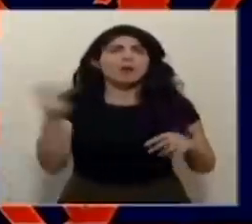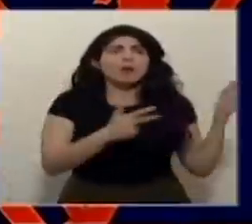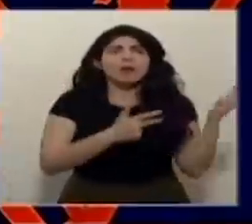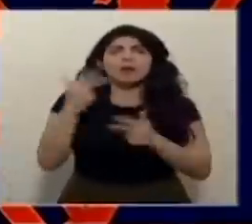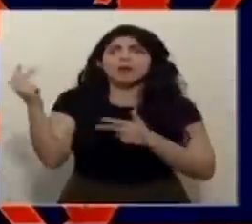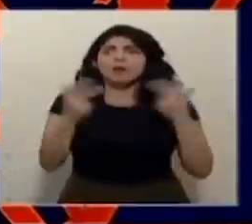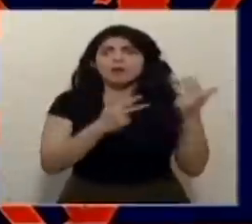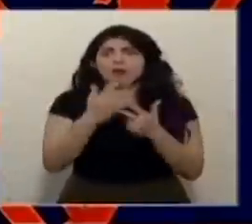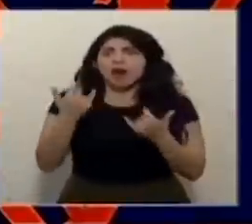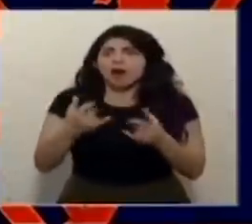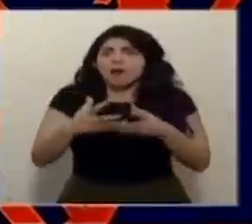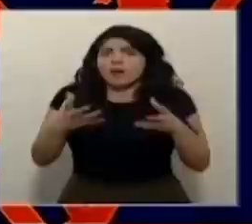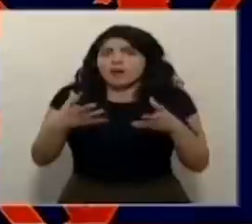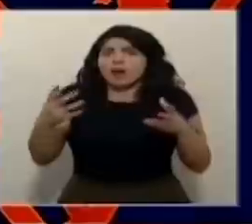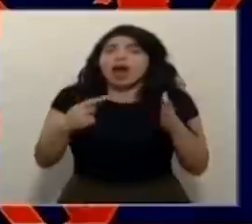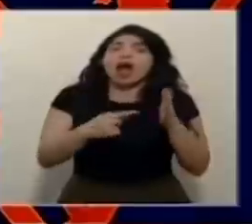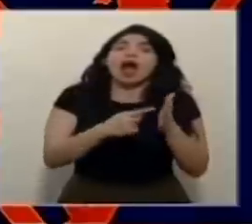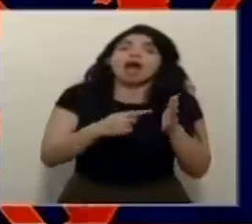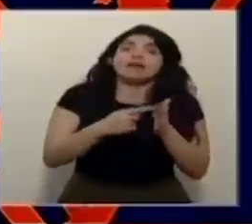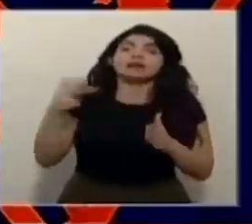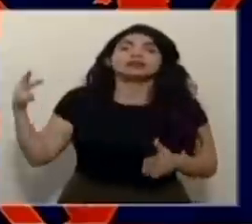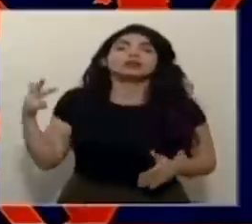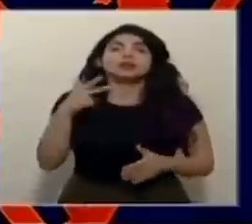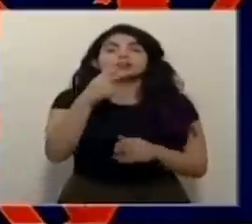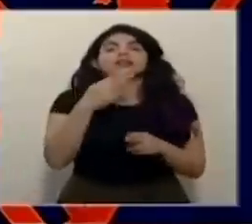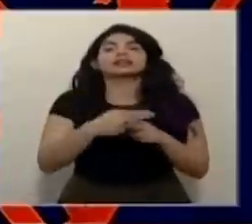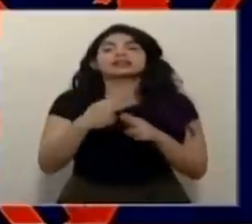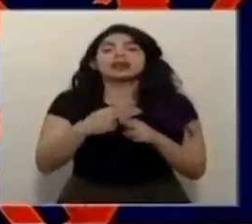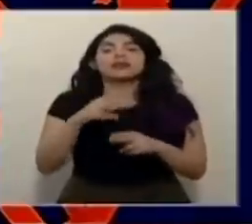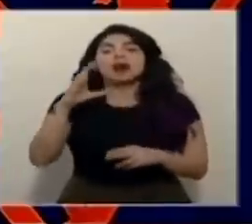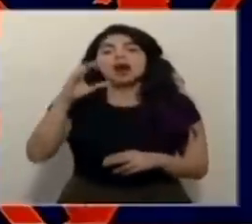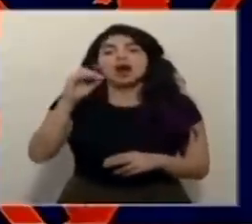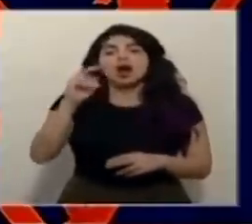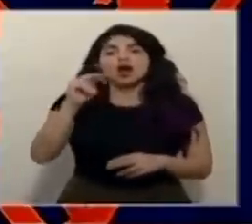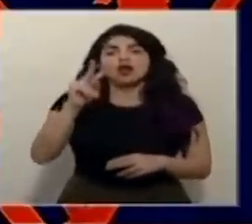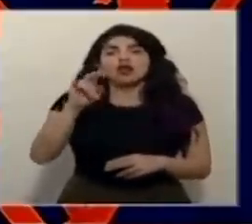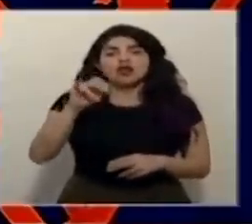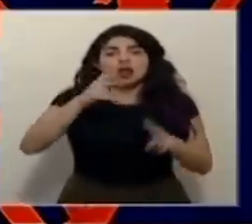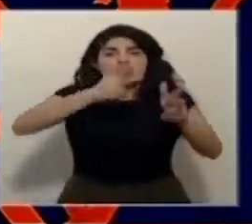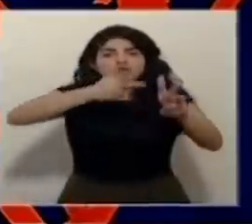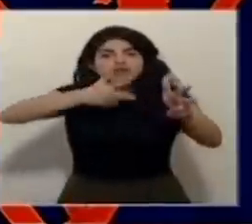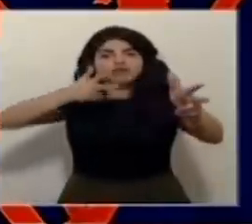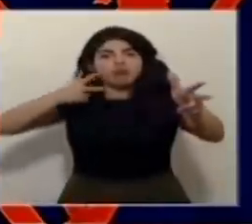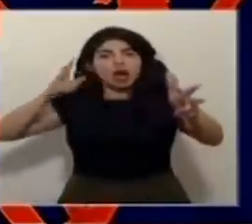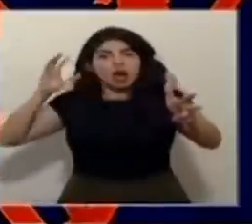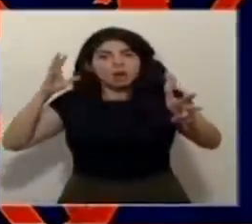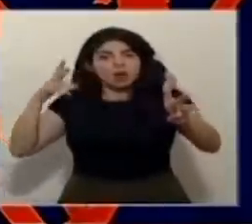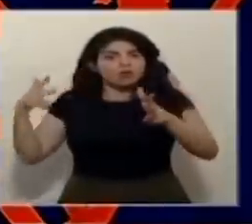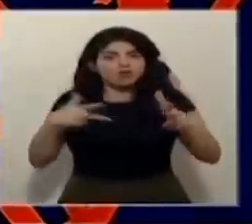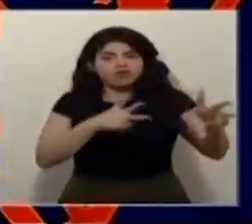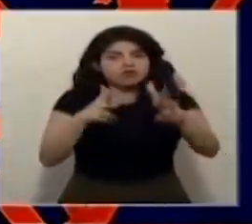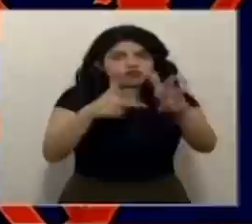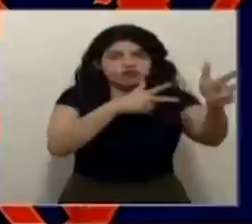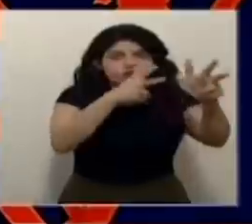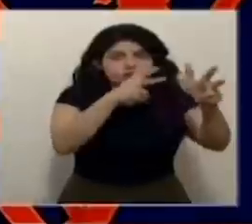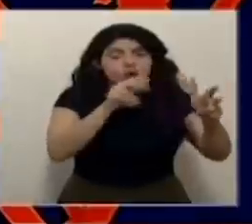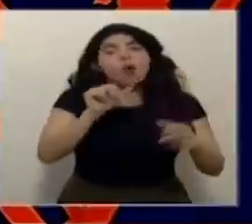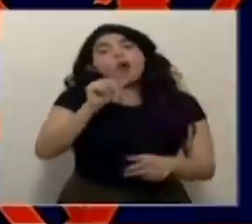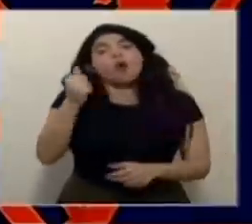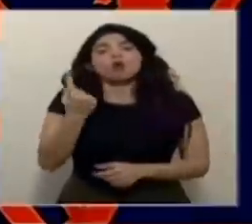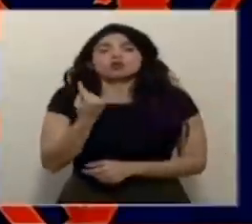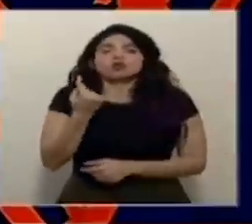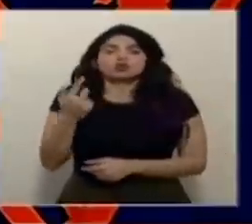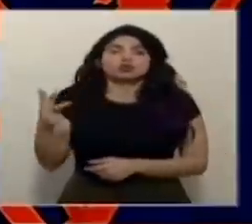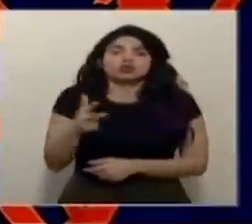de un lado al otro algunas veces van en algo que llaman operación convoy que van varias juntas otras van aisladas